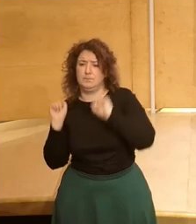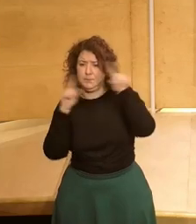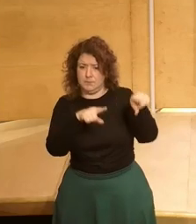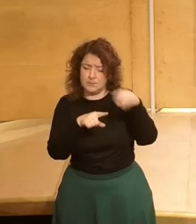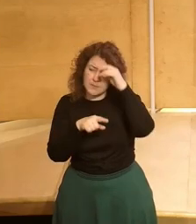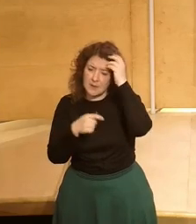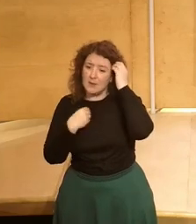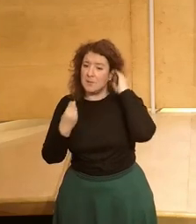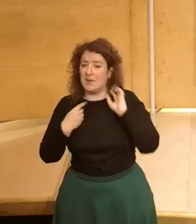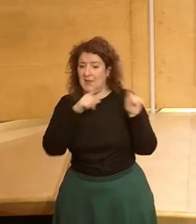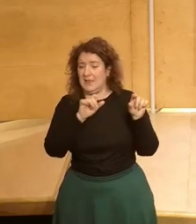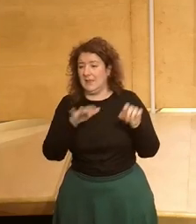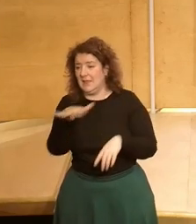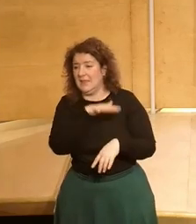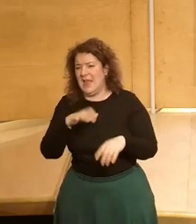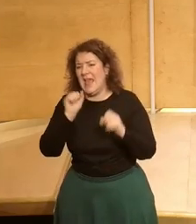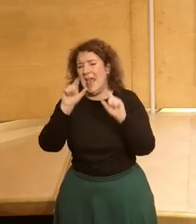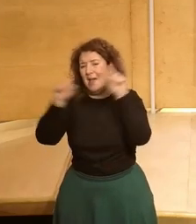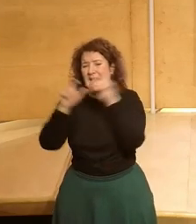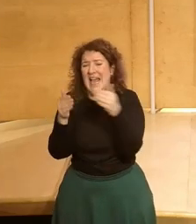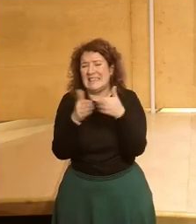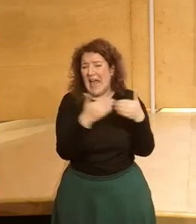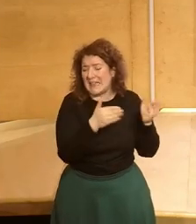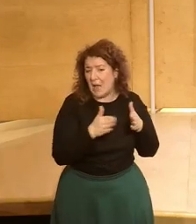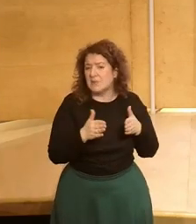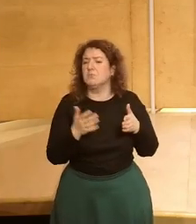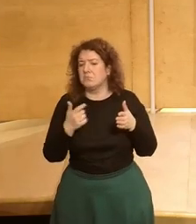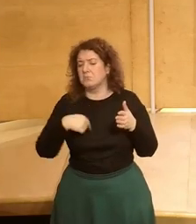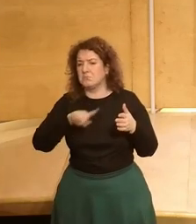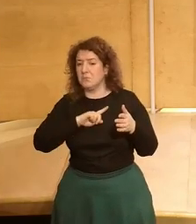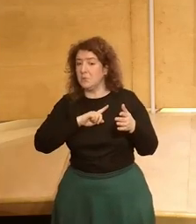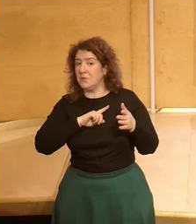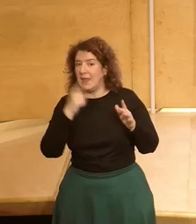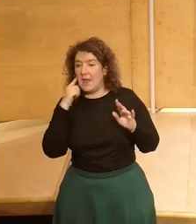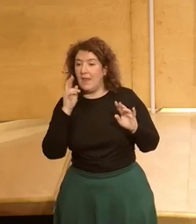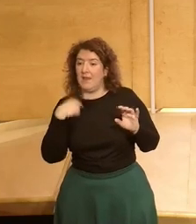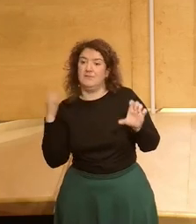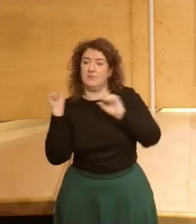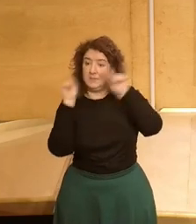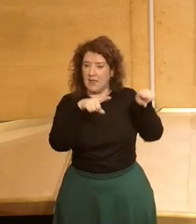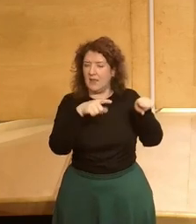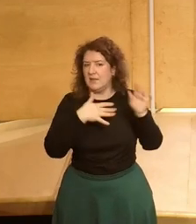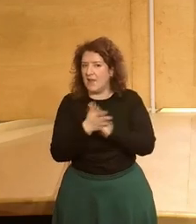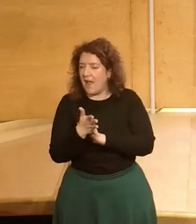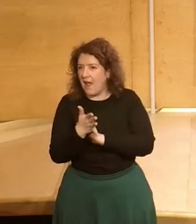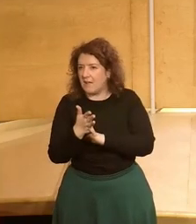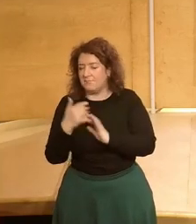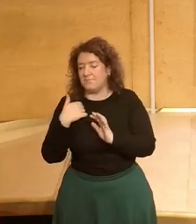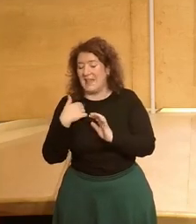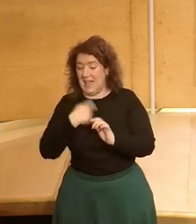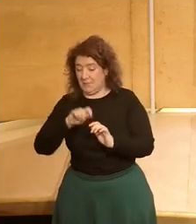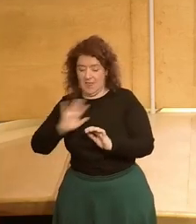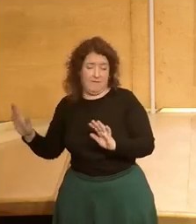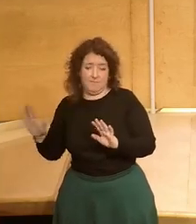años en Silicon Valley en distintas startups y es una de las cosas también efectivamente que más he visto que ha cambiado desde que me fui de